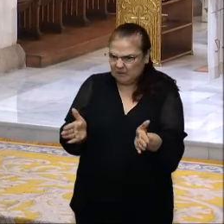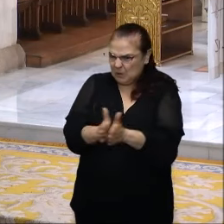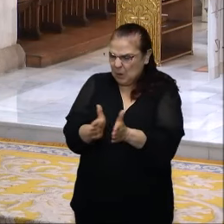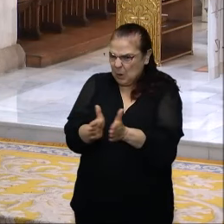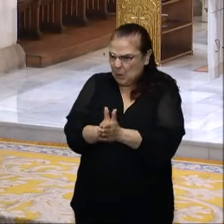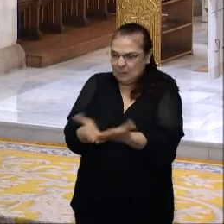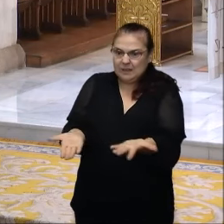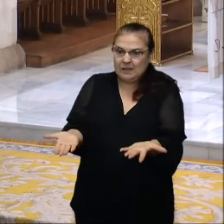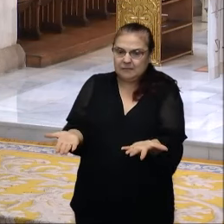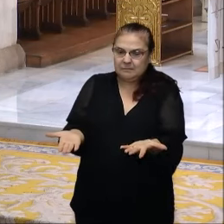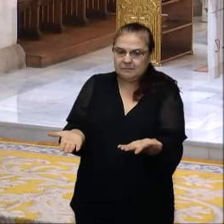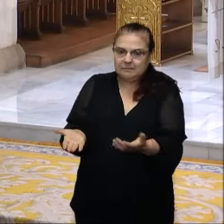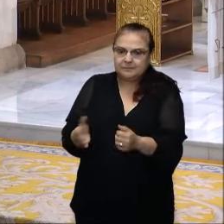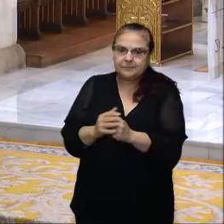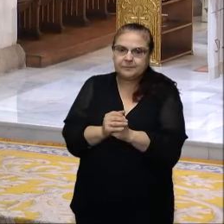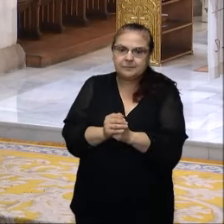término.